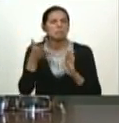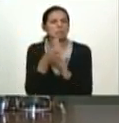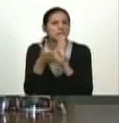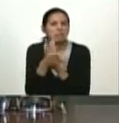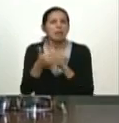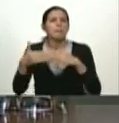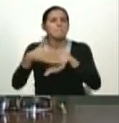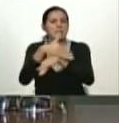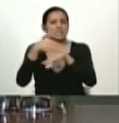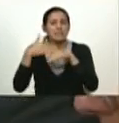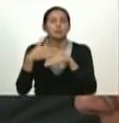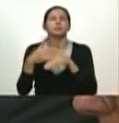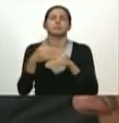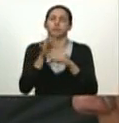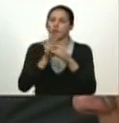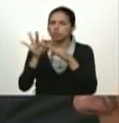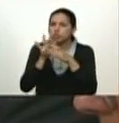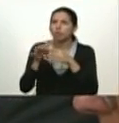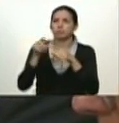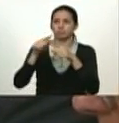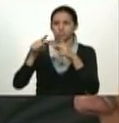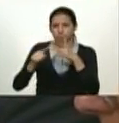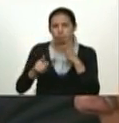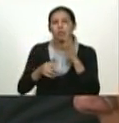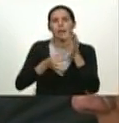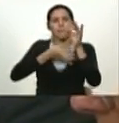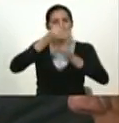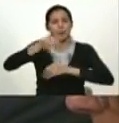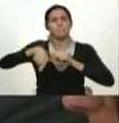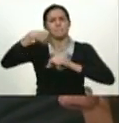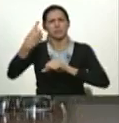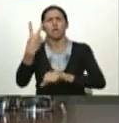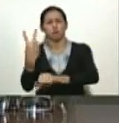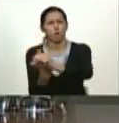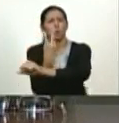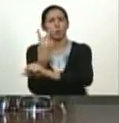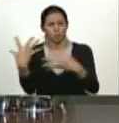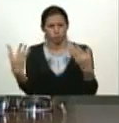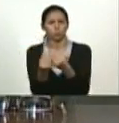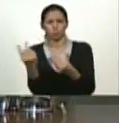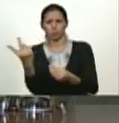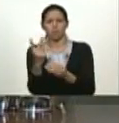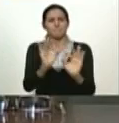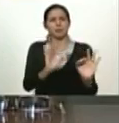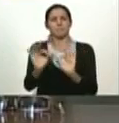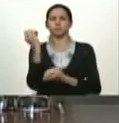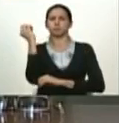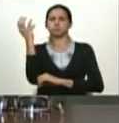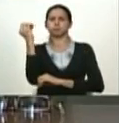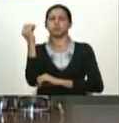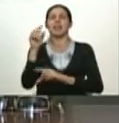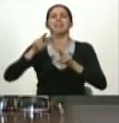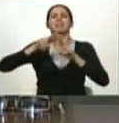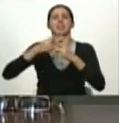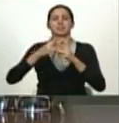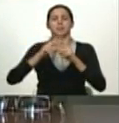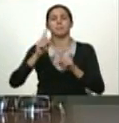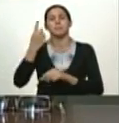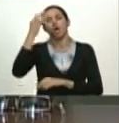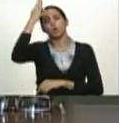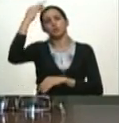también nuestro compañero vicepresidente ejecutivo tomen mañana unas dos horas juntos se haga el primer consejo de ministro